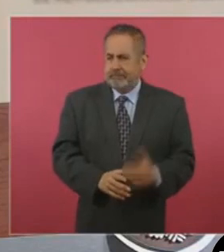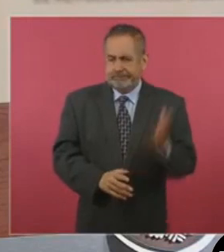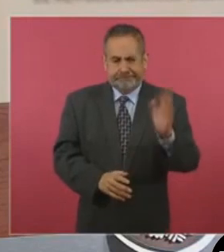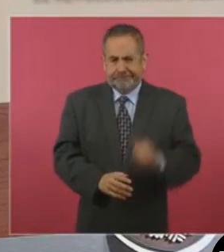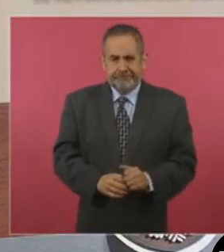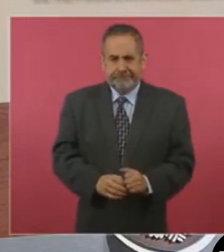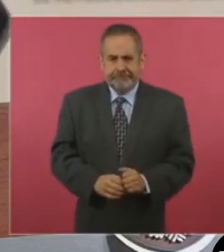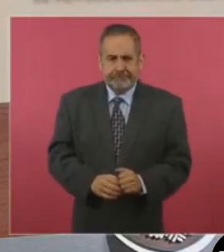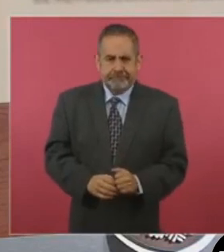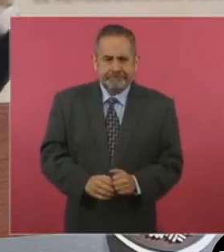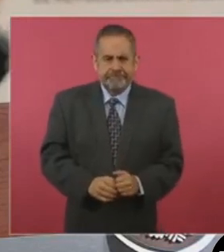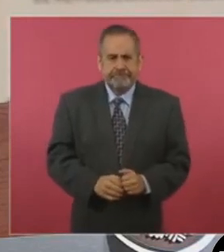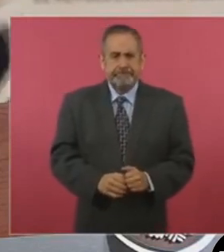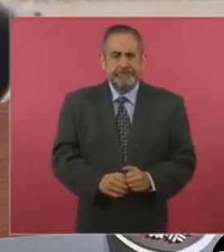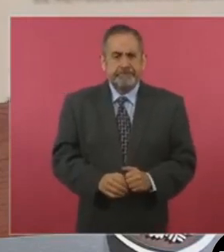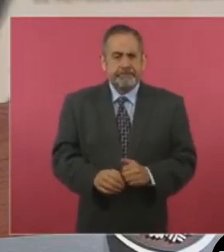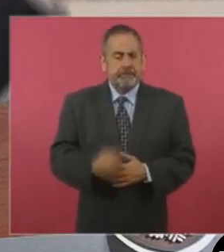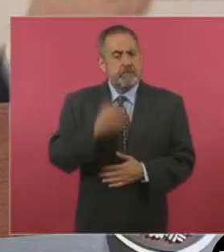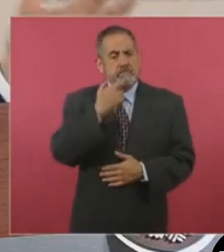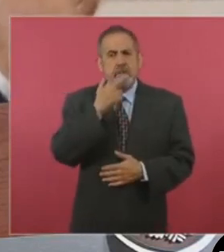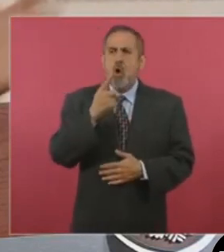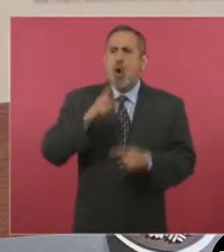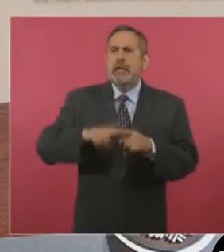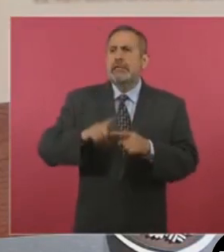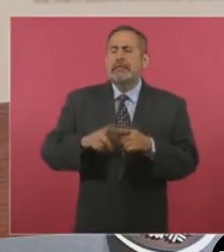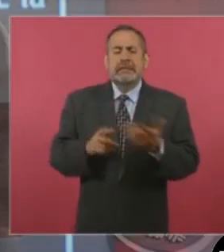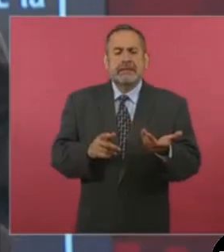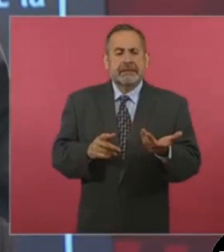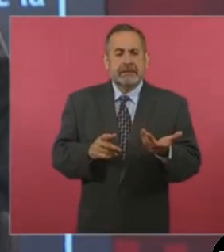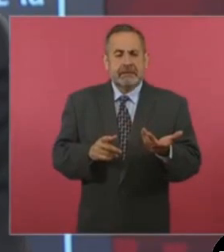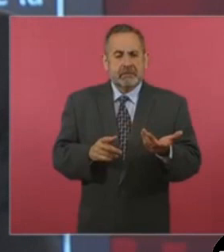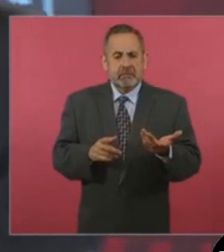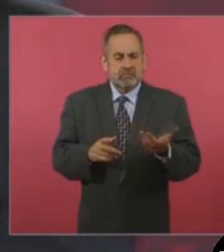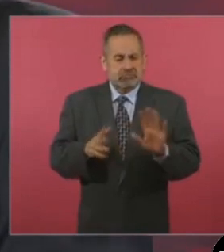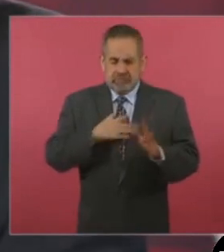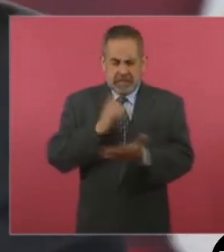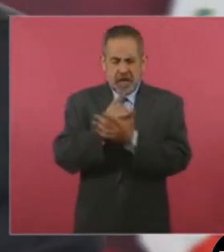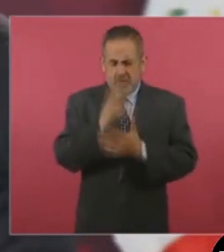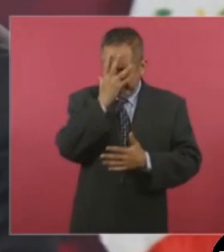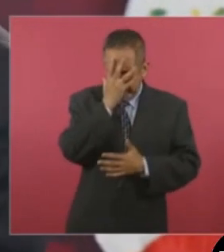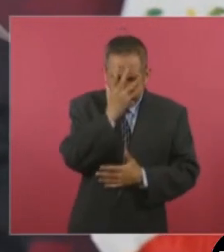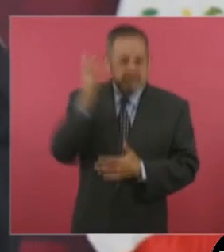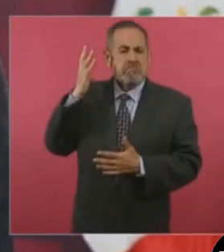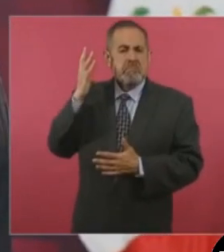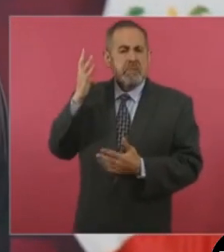que todos nos definamos